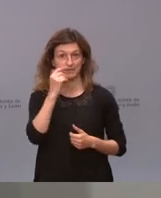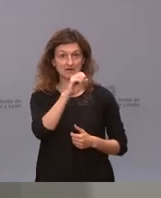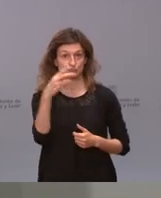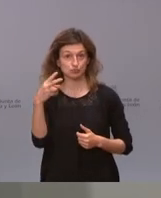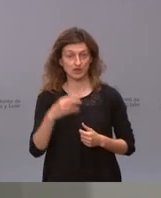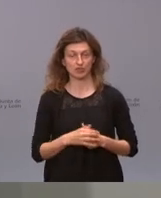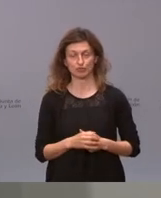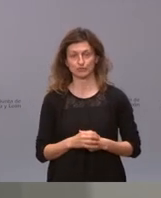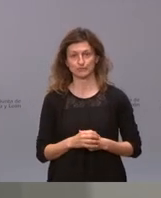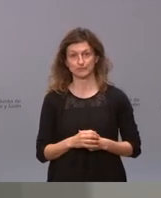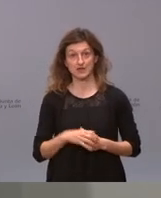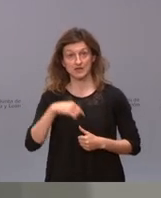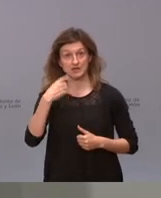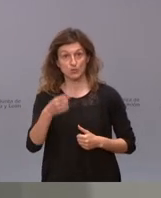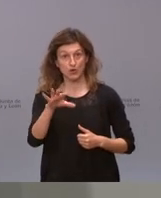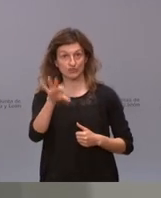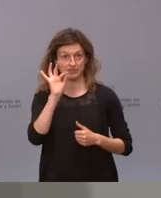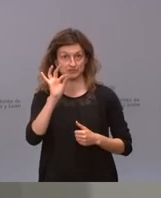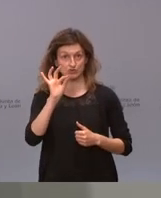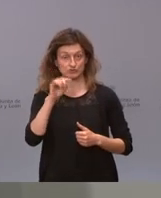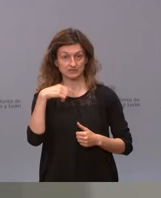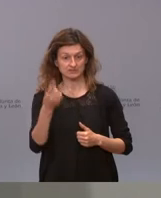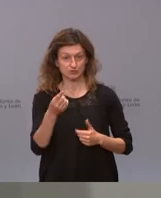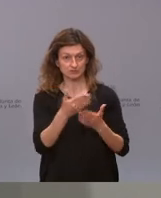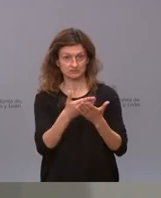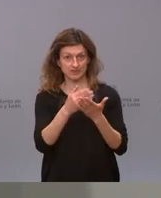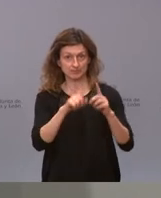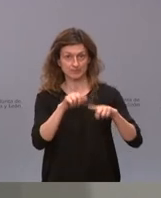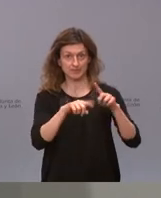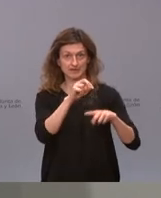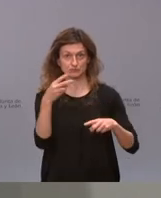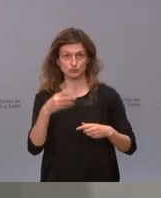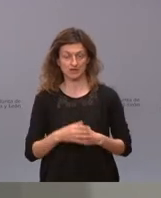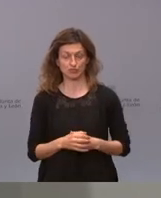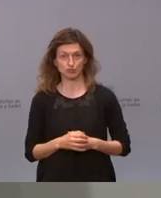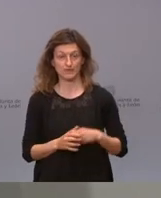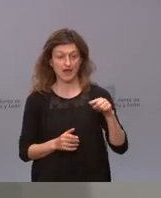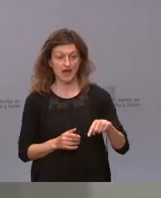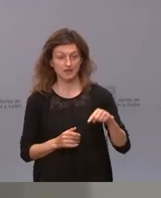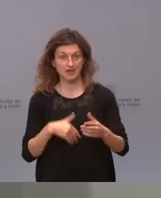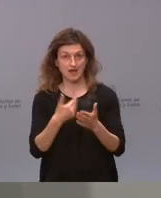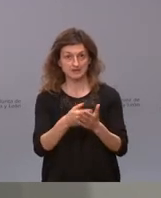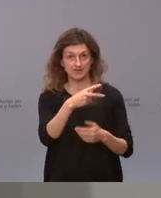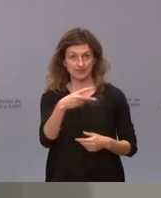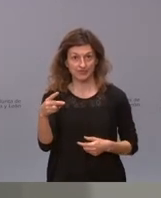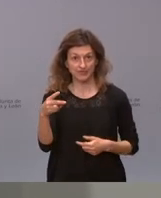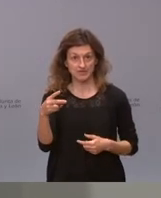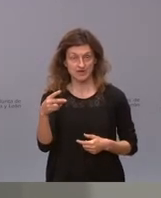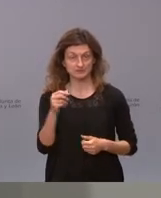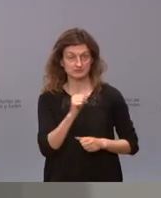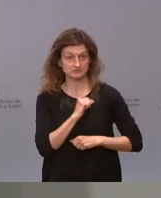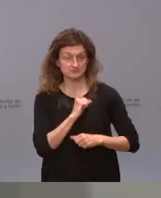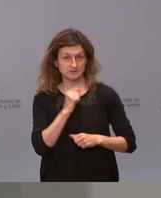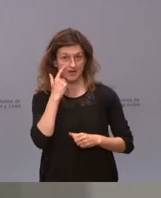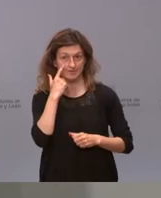tomaremos una decisión hasta que no veamos el resultado por tanto de aquí en 15 días lo que hay es lo que